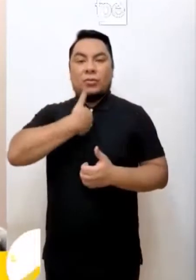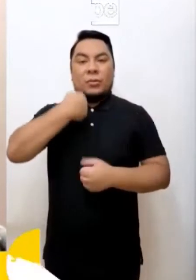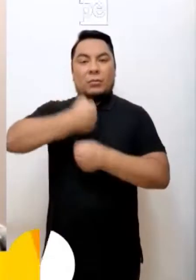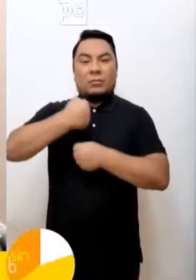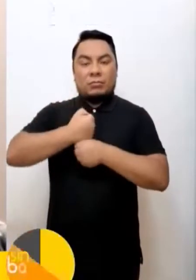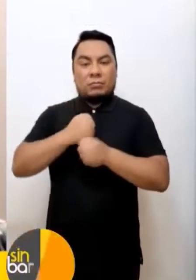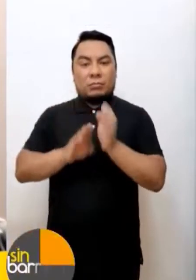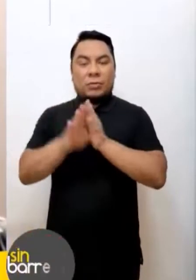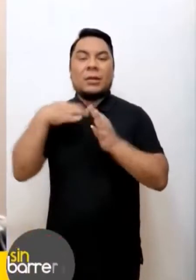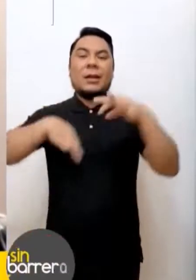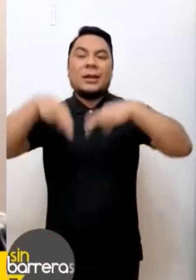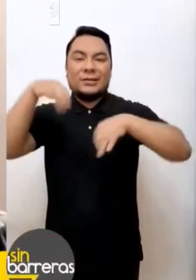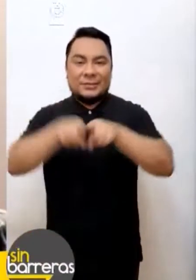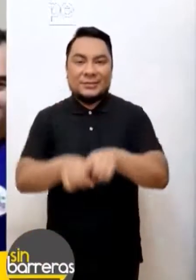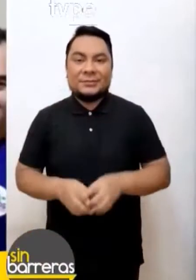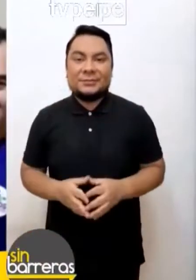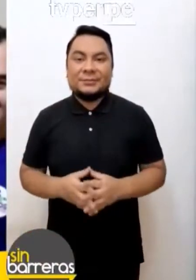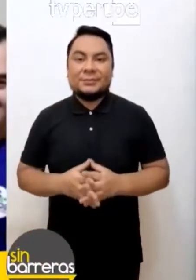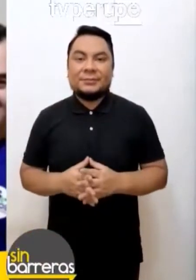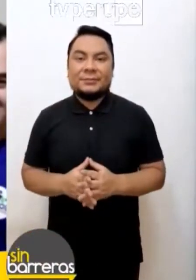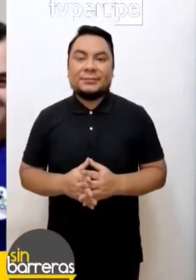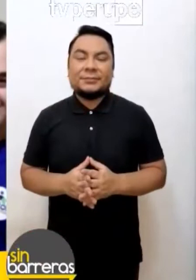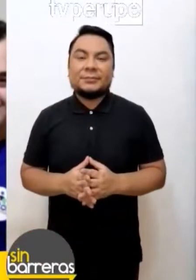autogestor y ser actor.